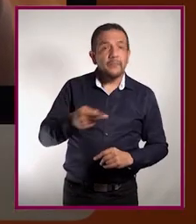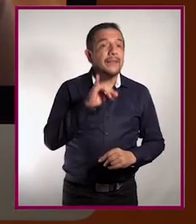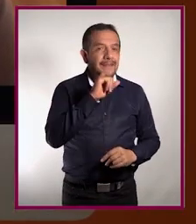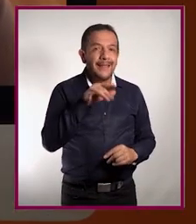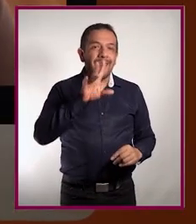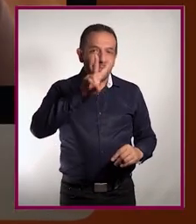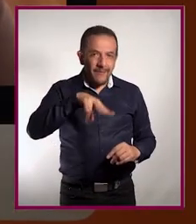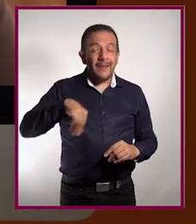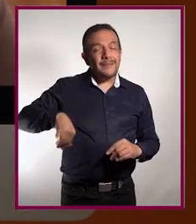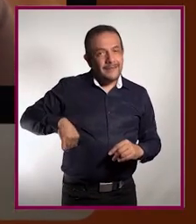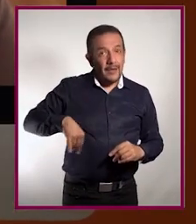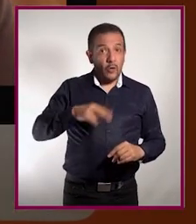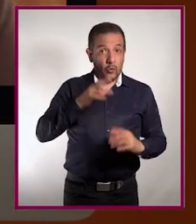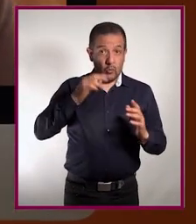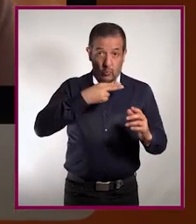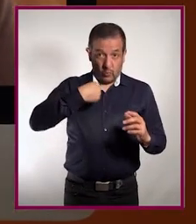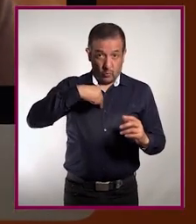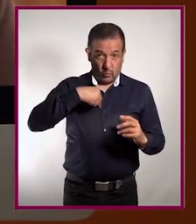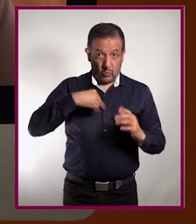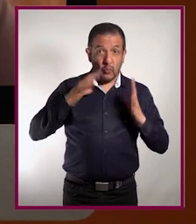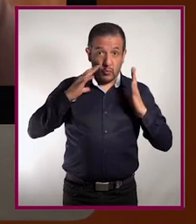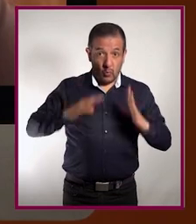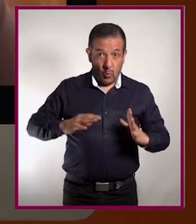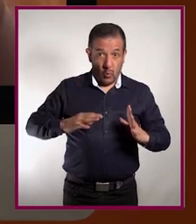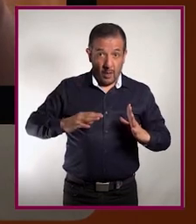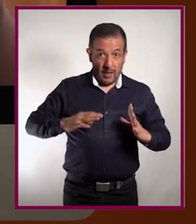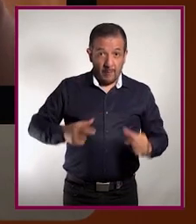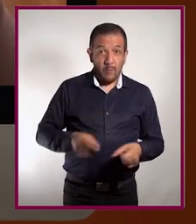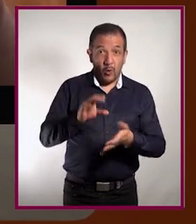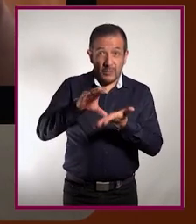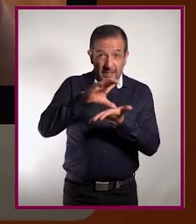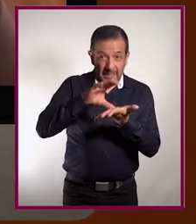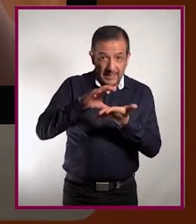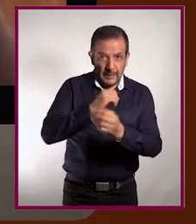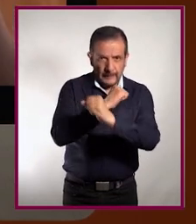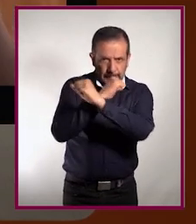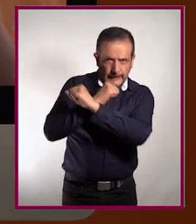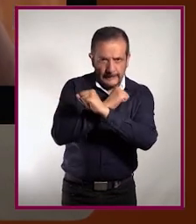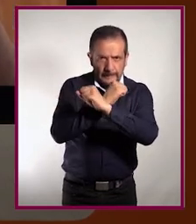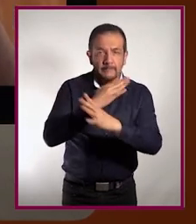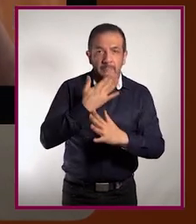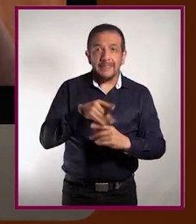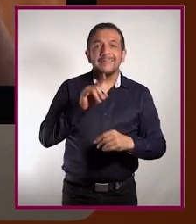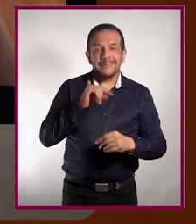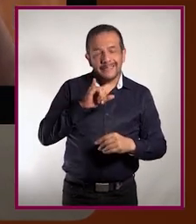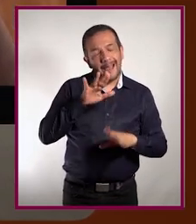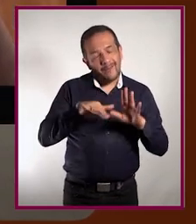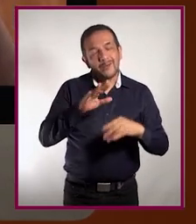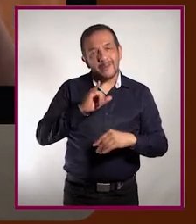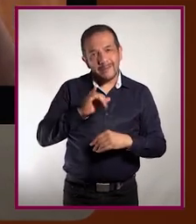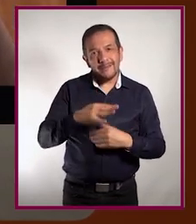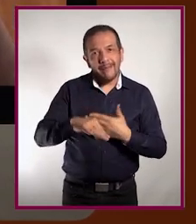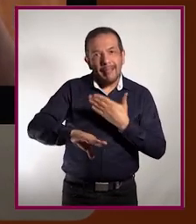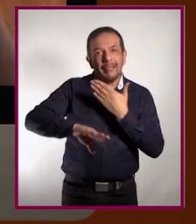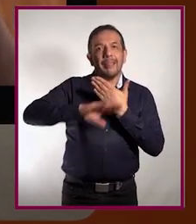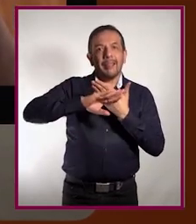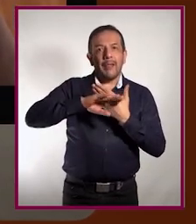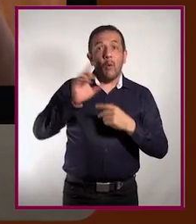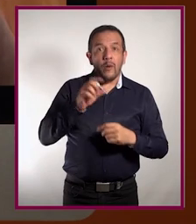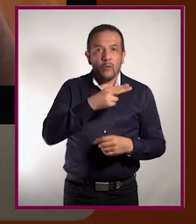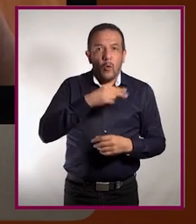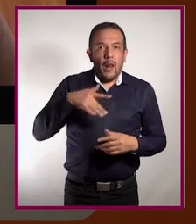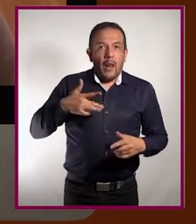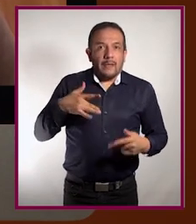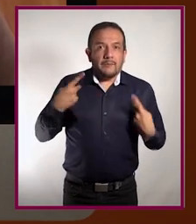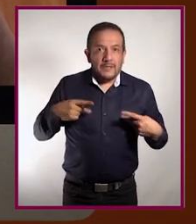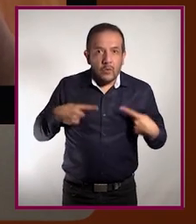interesante que en efecto nuestra inmunidad o nuestro sistema de defensas sí se ve afectado, sobre todo por estados de